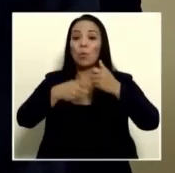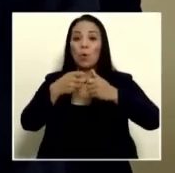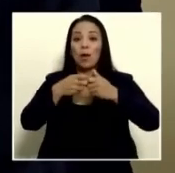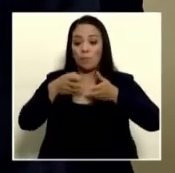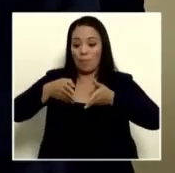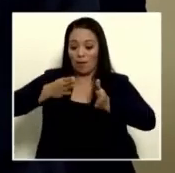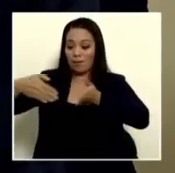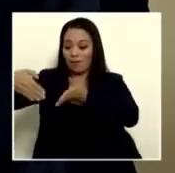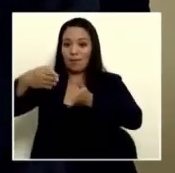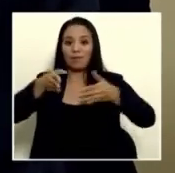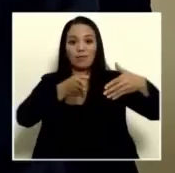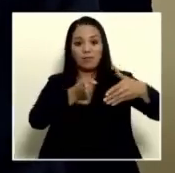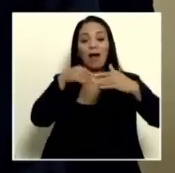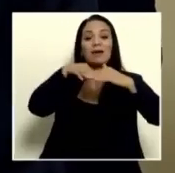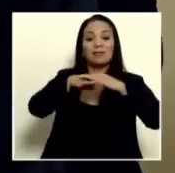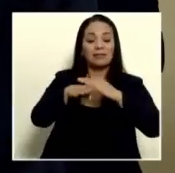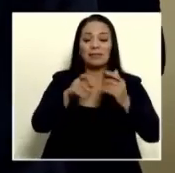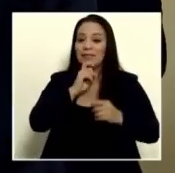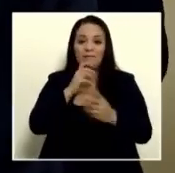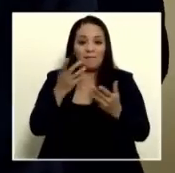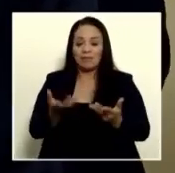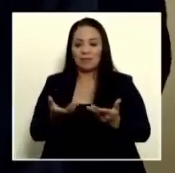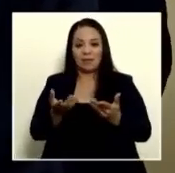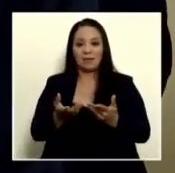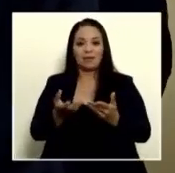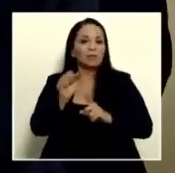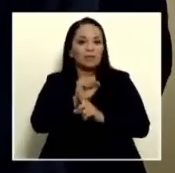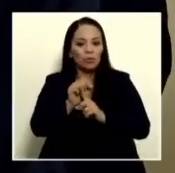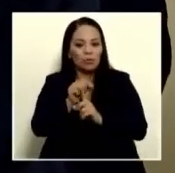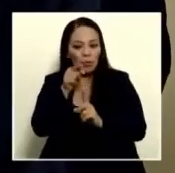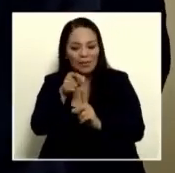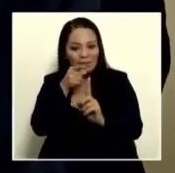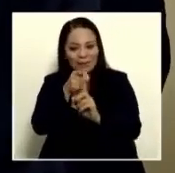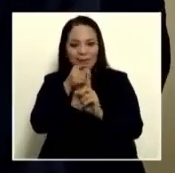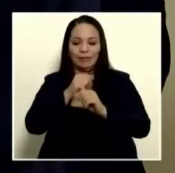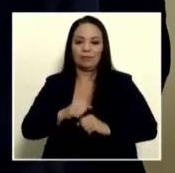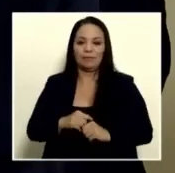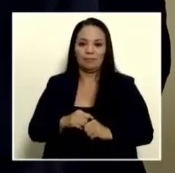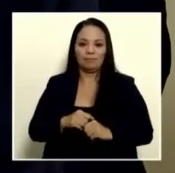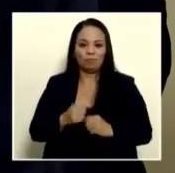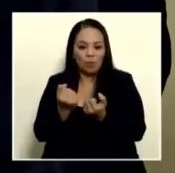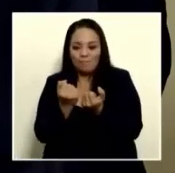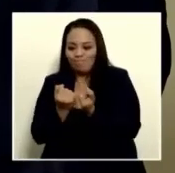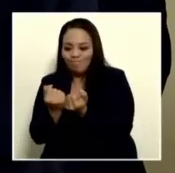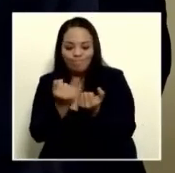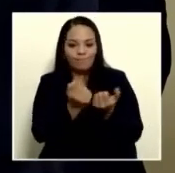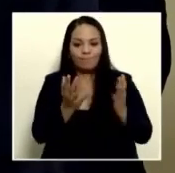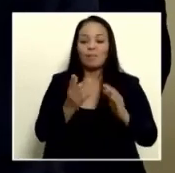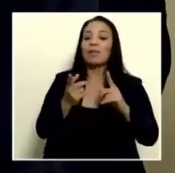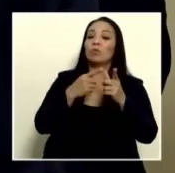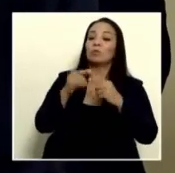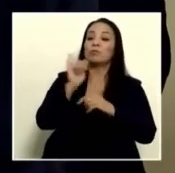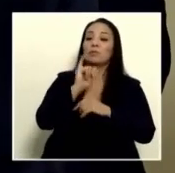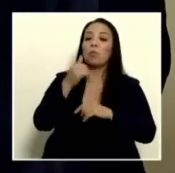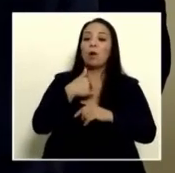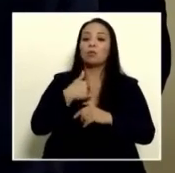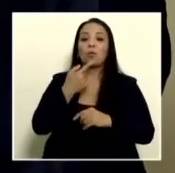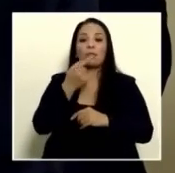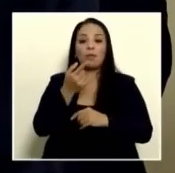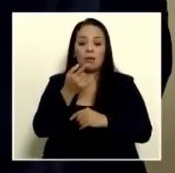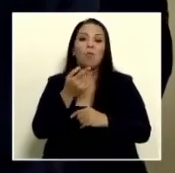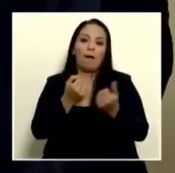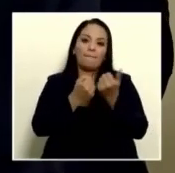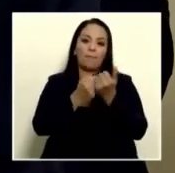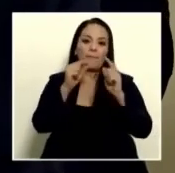la situación de la que estamos hablando. Y por eso yo quisiera reiterar las palabras del señor presidente en el